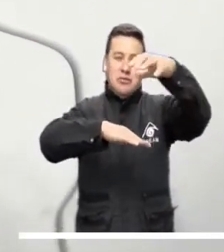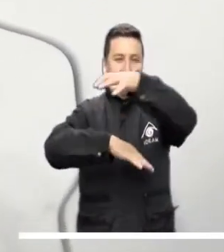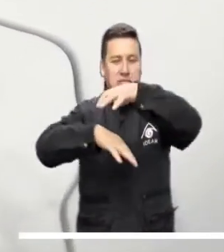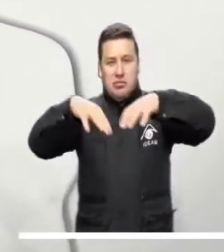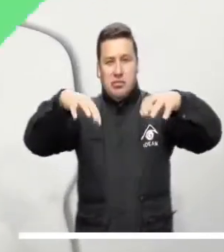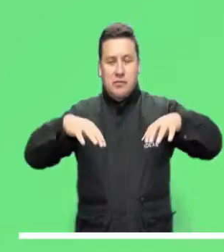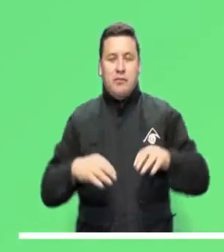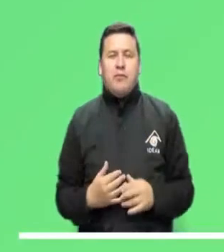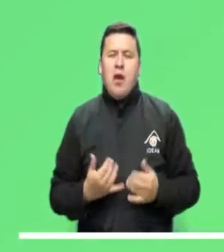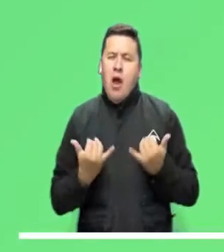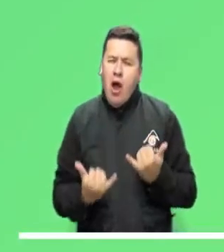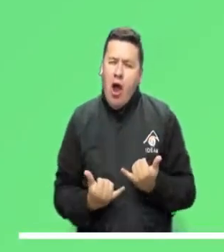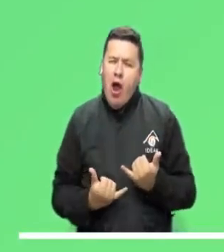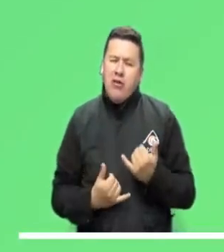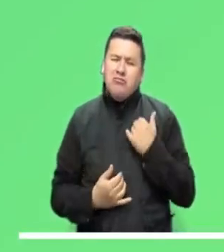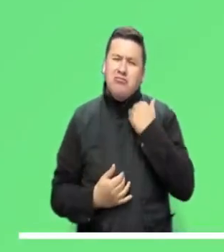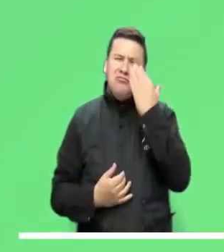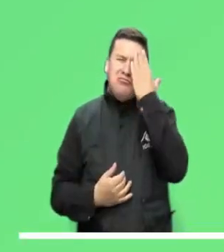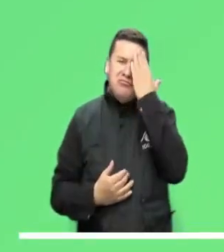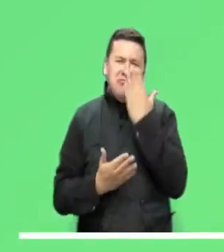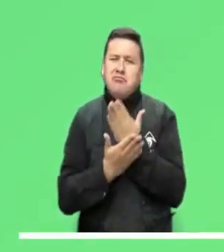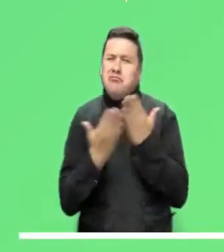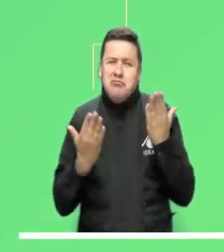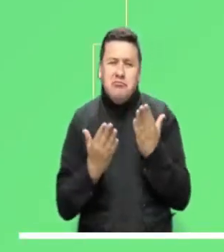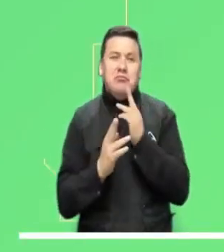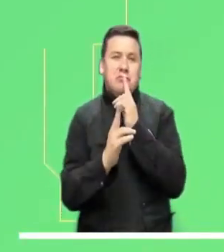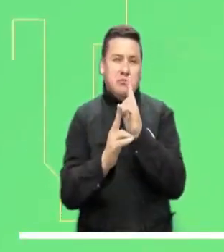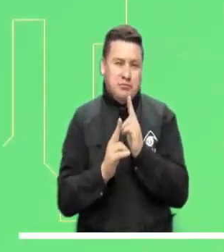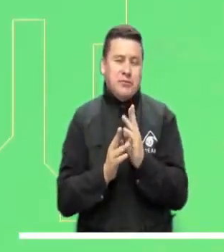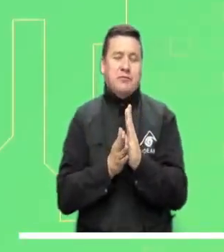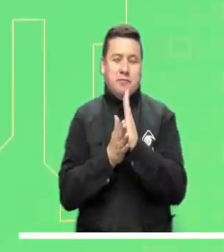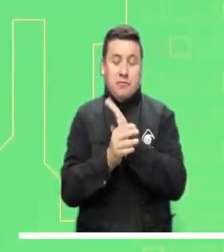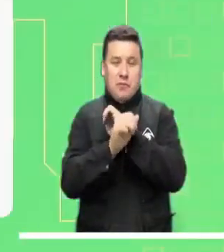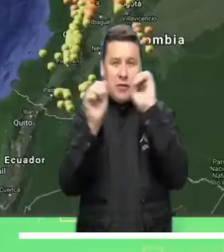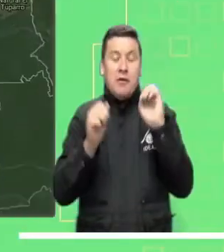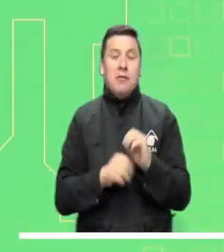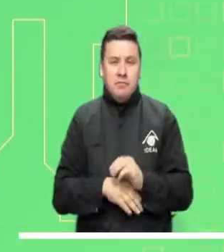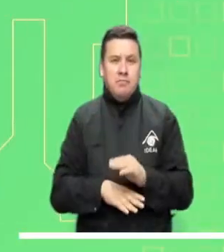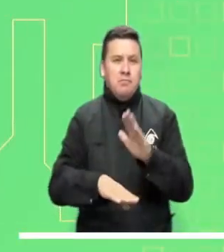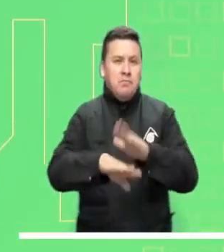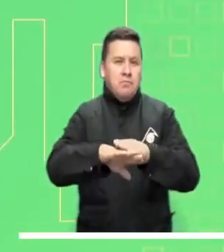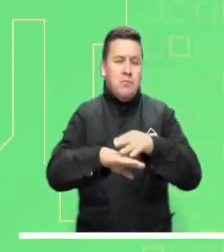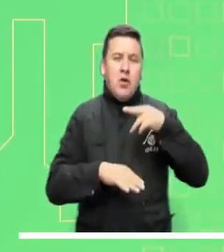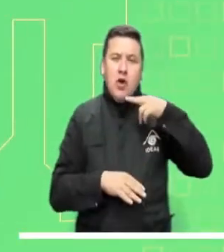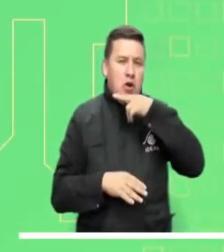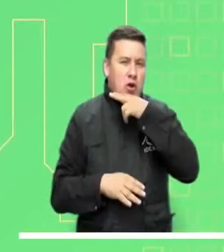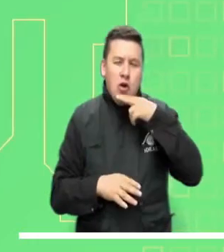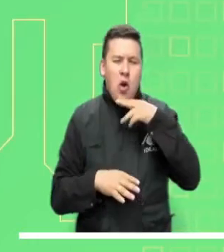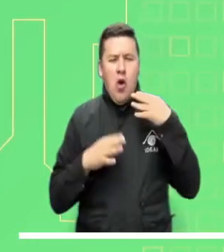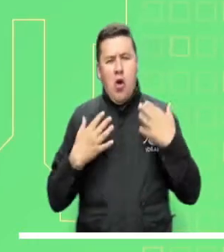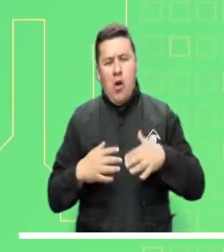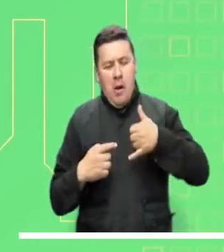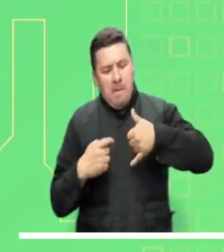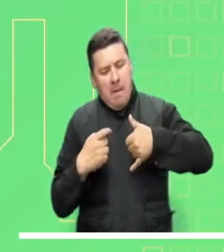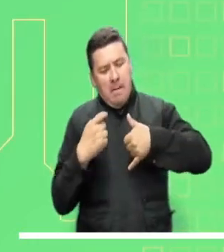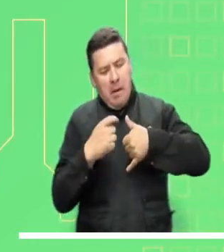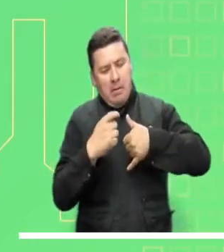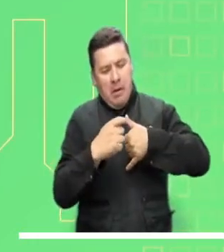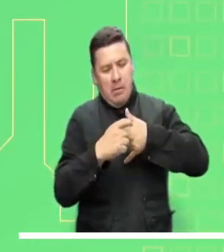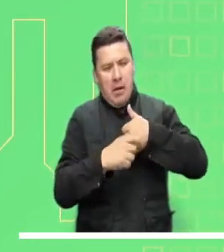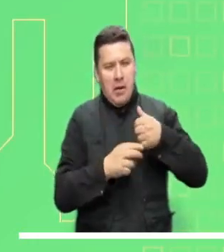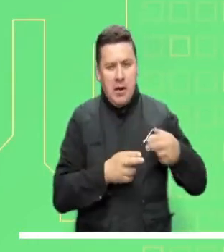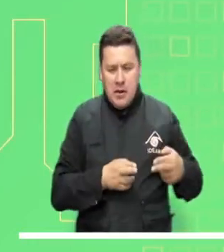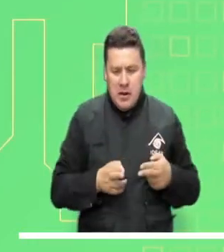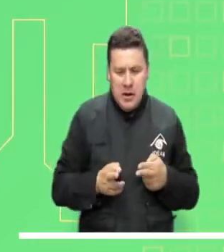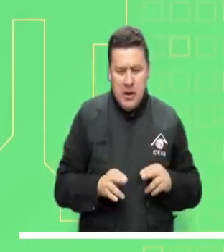occidente y sur de la capital. Presten mucha atención a las principales alertas para hoy a nivel nacional. Se mantiene la